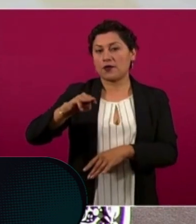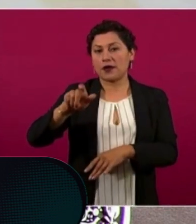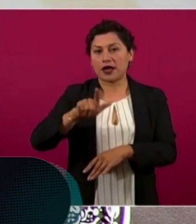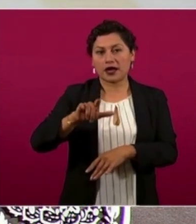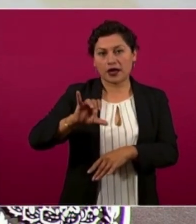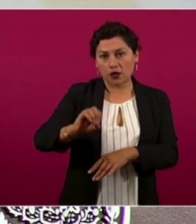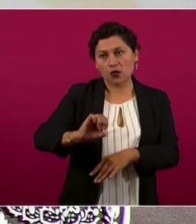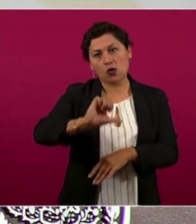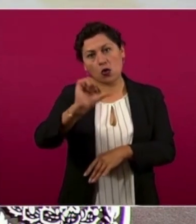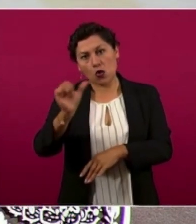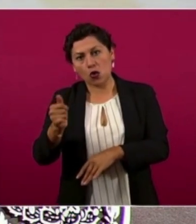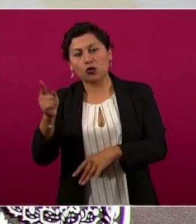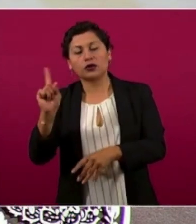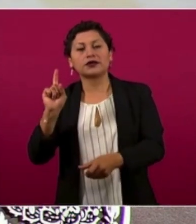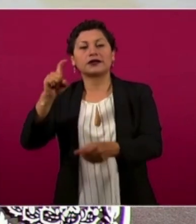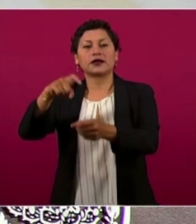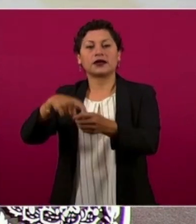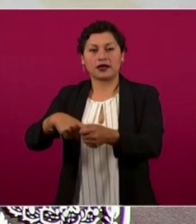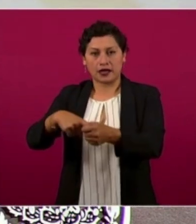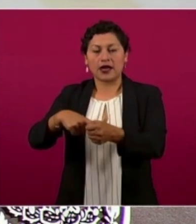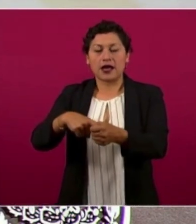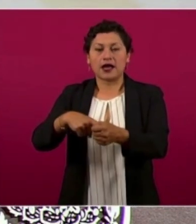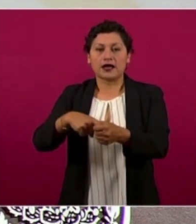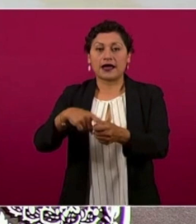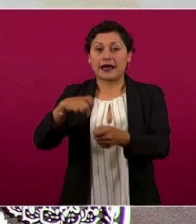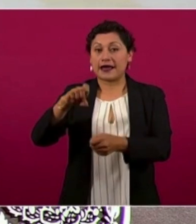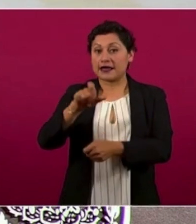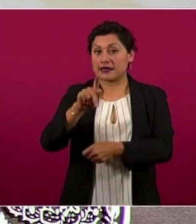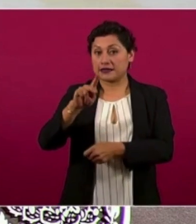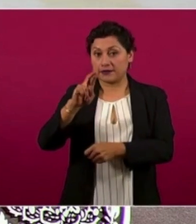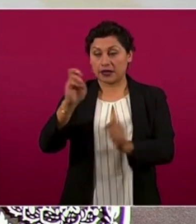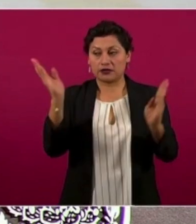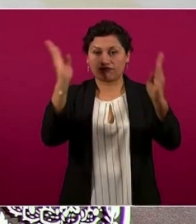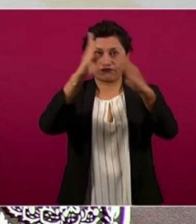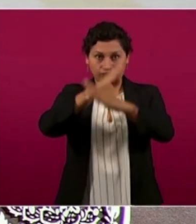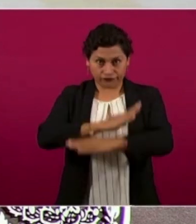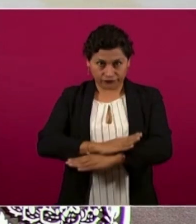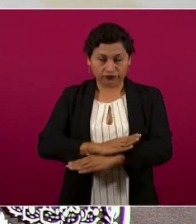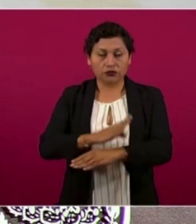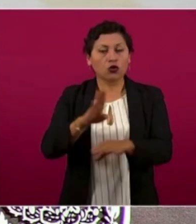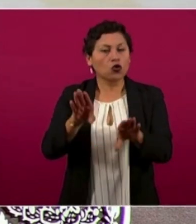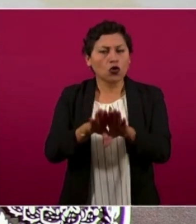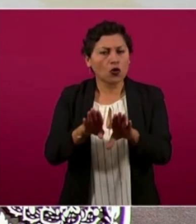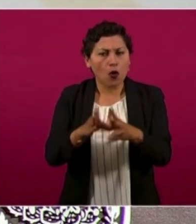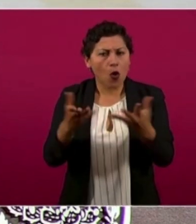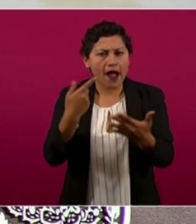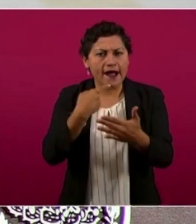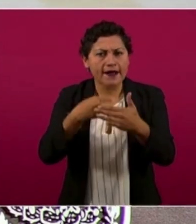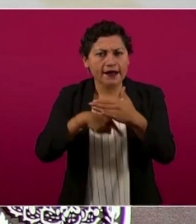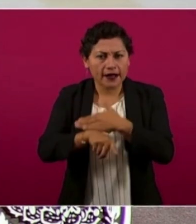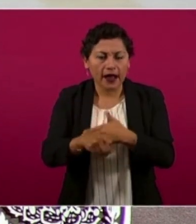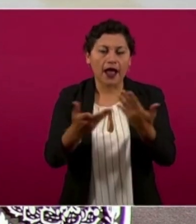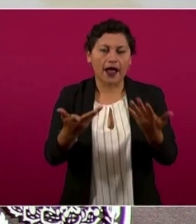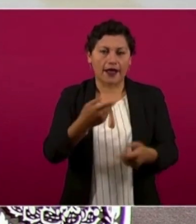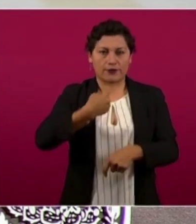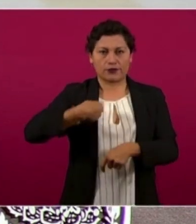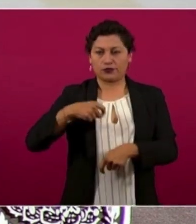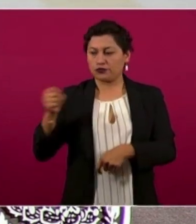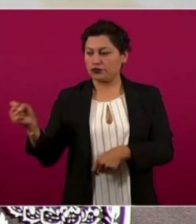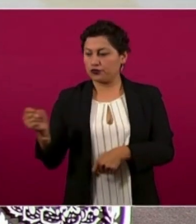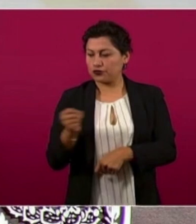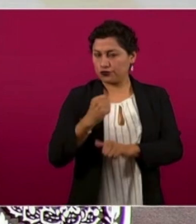Concilia Express, se realiza una llamada tripartita entre un funcionario de Profeco, el